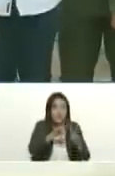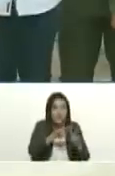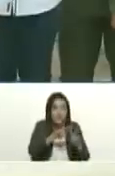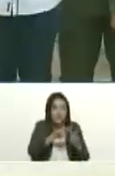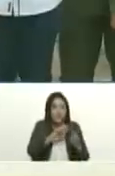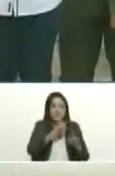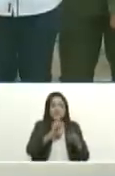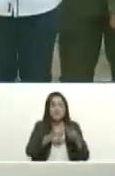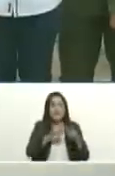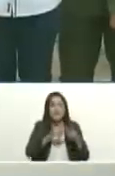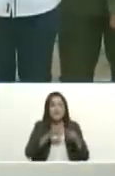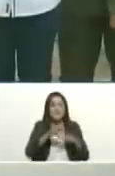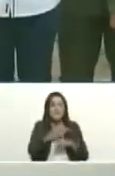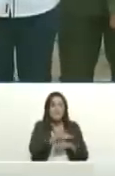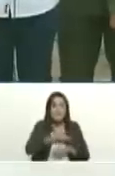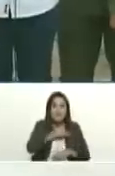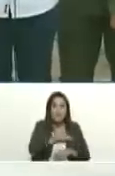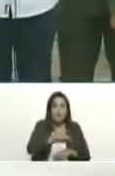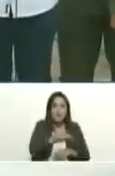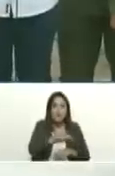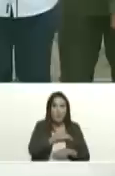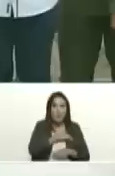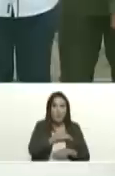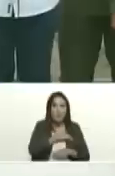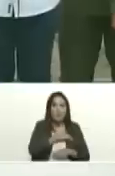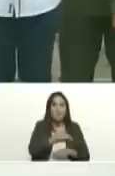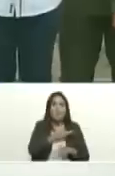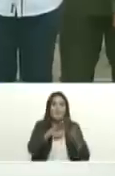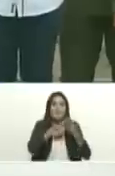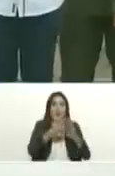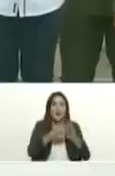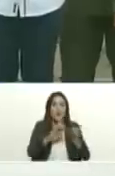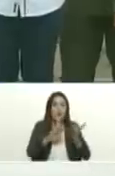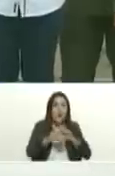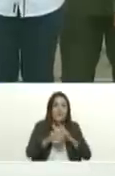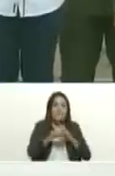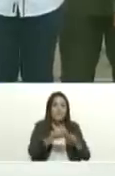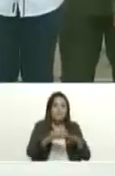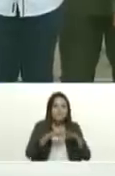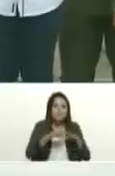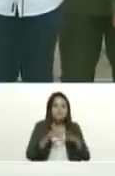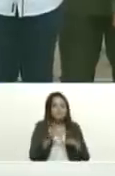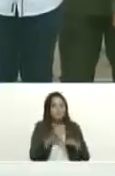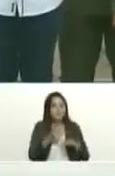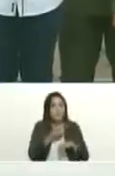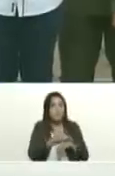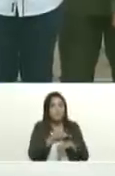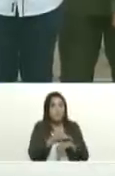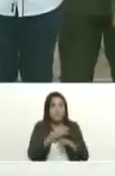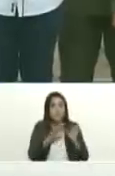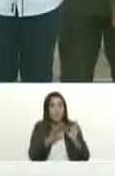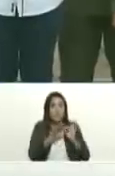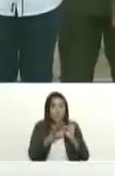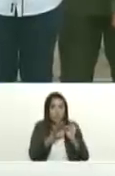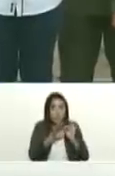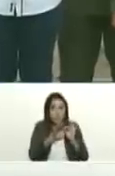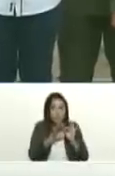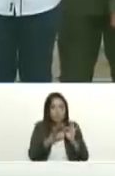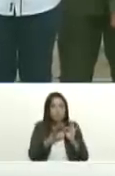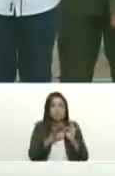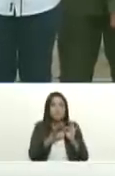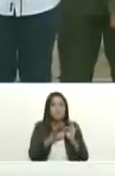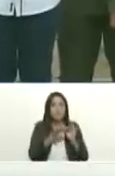para la gran misión barrio nuevo barrio tricolor dos misiones hermanas que tienen como objetivo